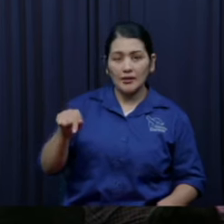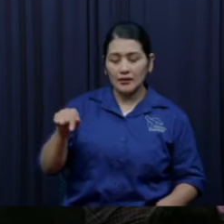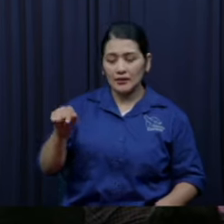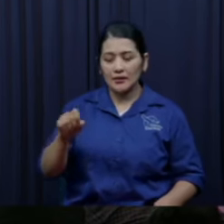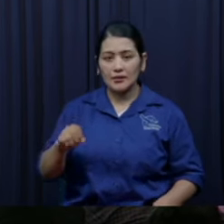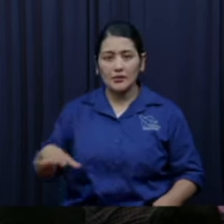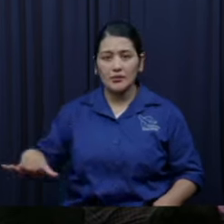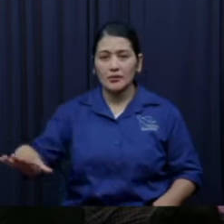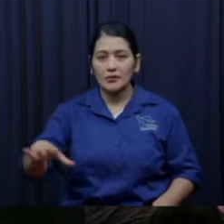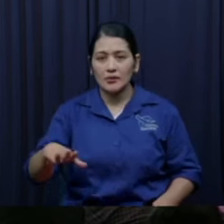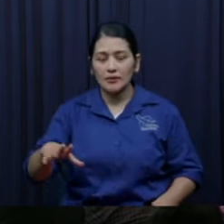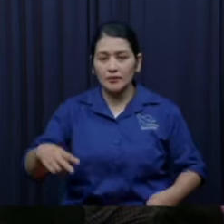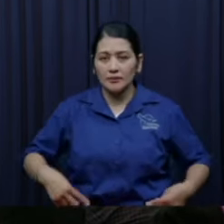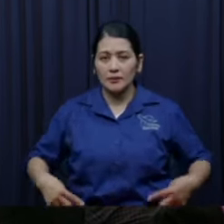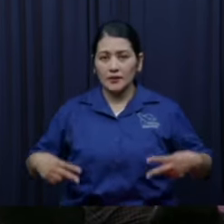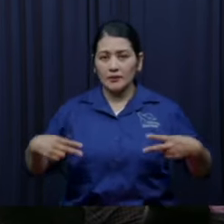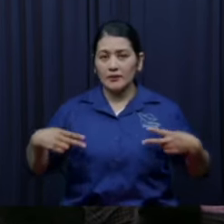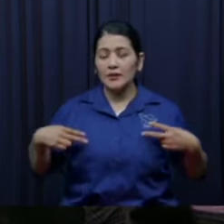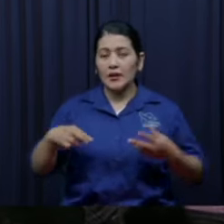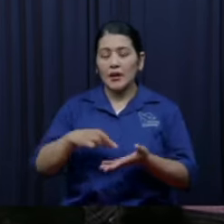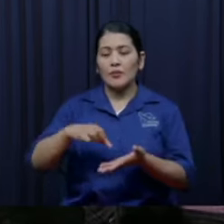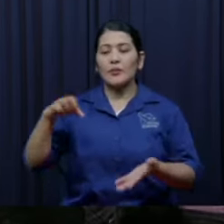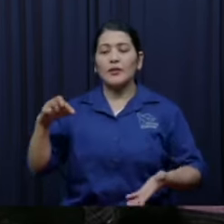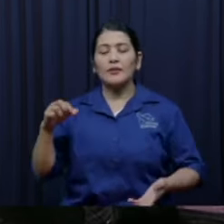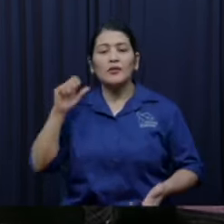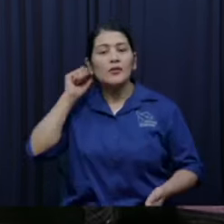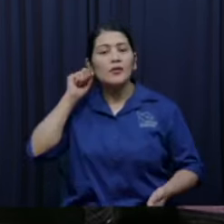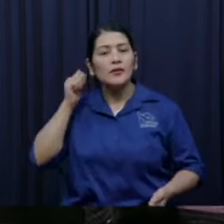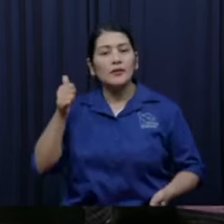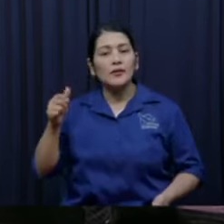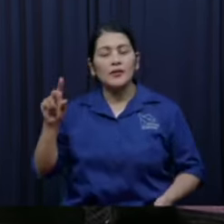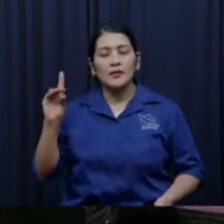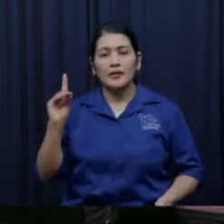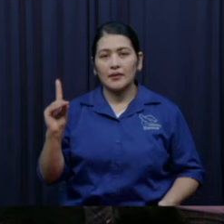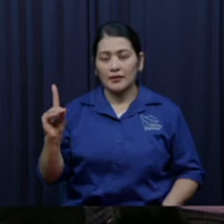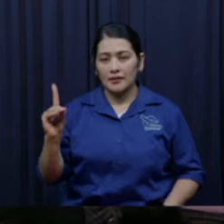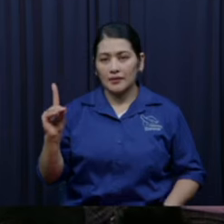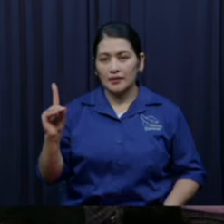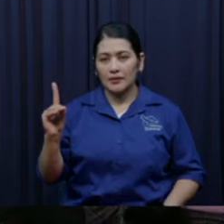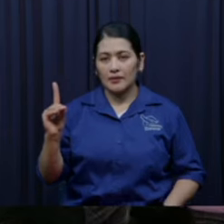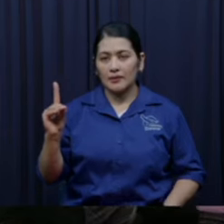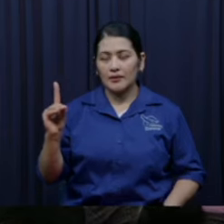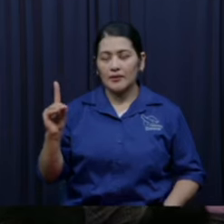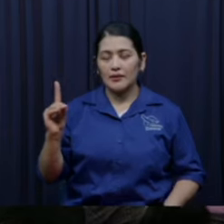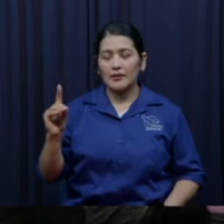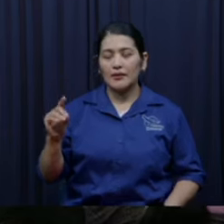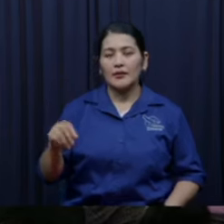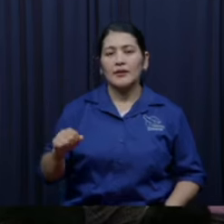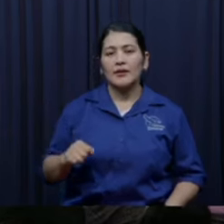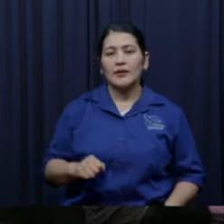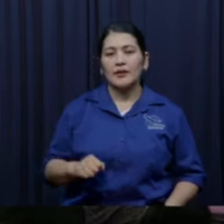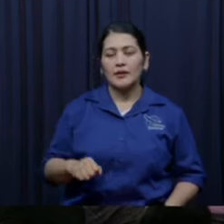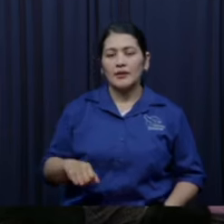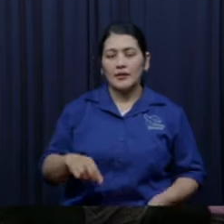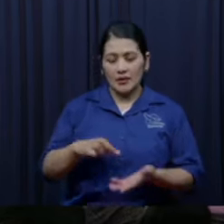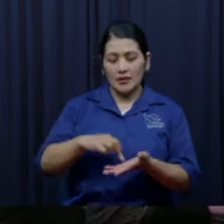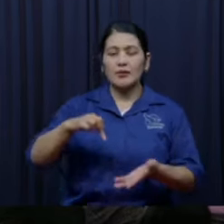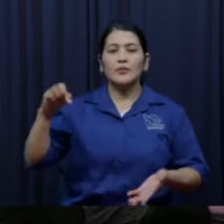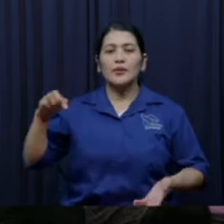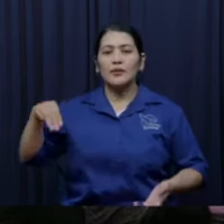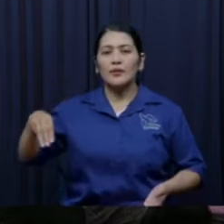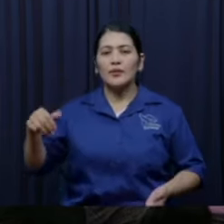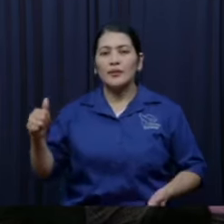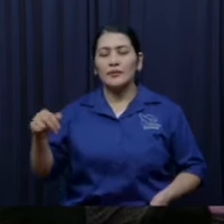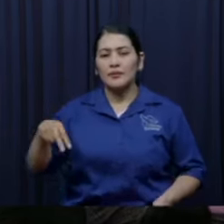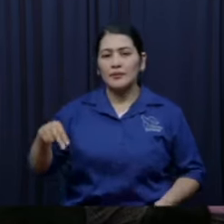Canaán, la tierra en abundancia es de este lado. Los de Gal y los de Manasés se quedaron de este lado,